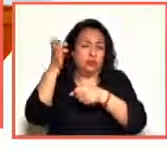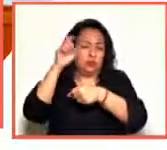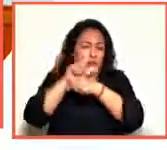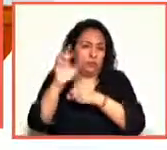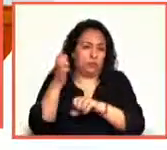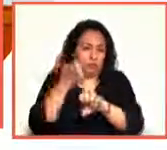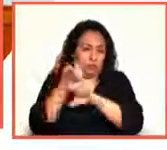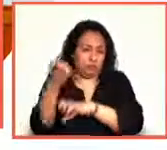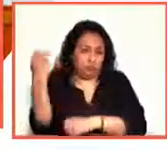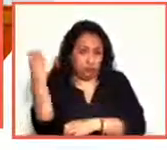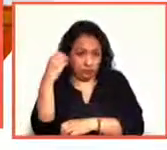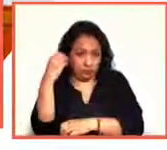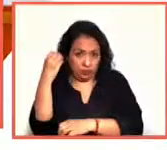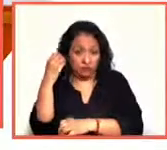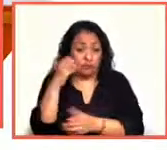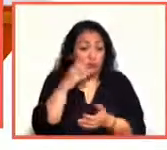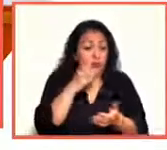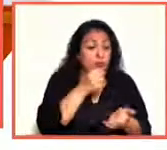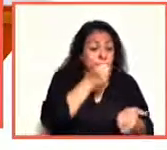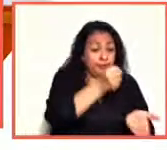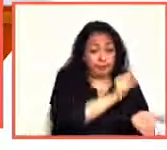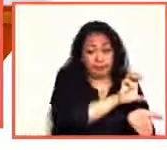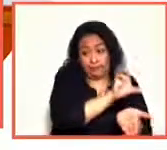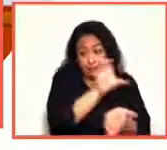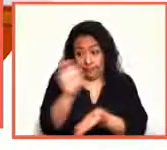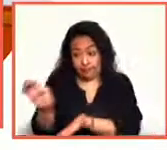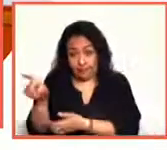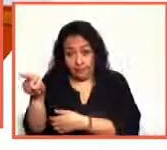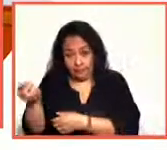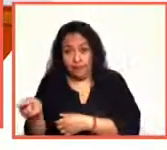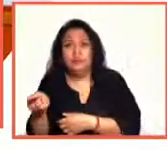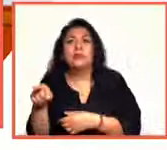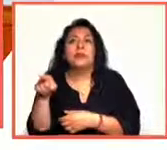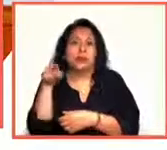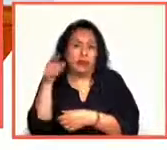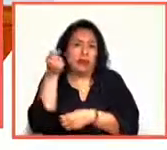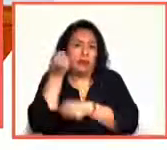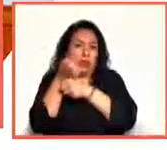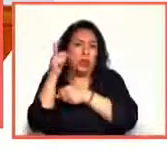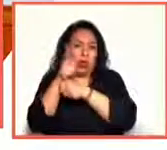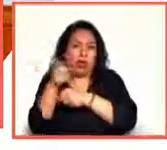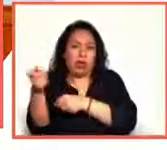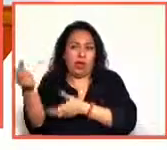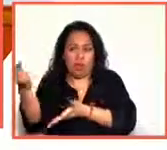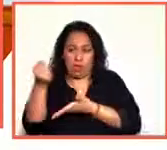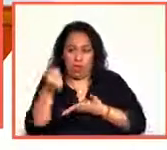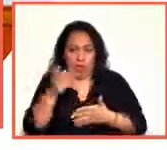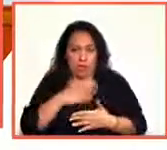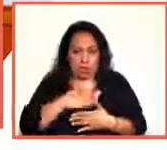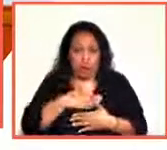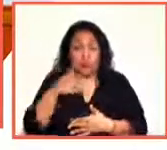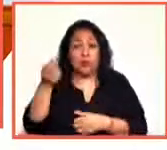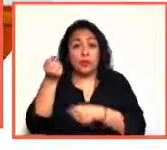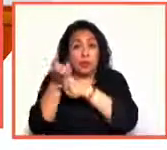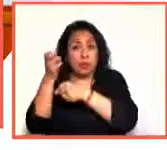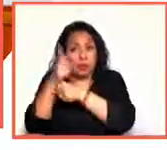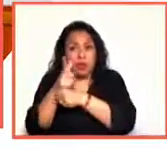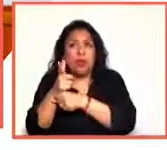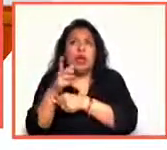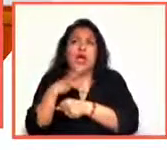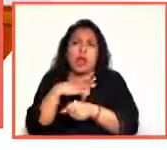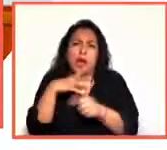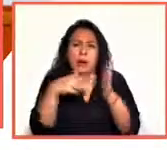recurso baja por vía la Secretaría de Cultura y la Secretaría de Cultura nos da reglas